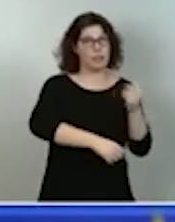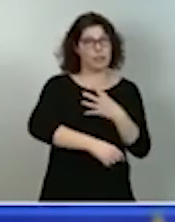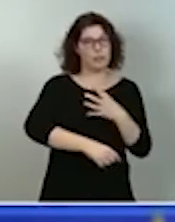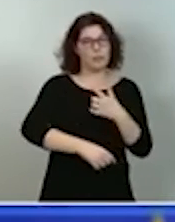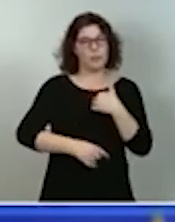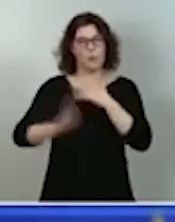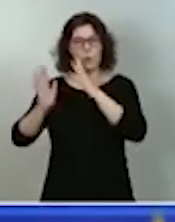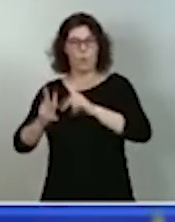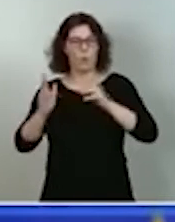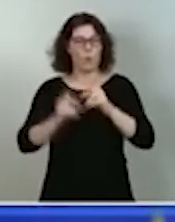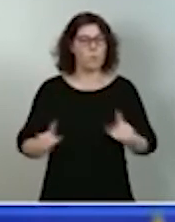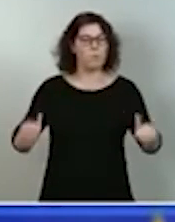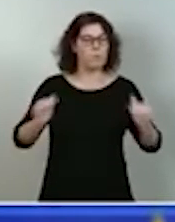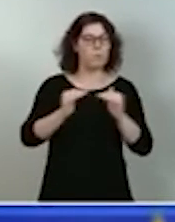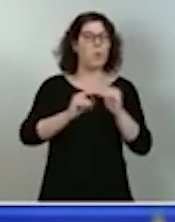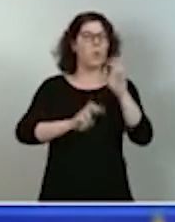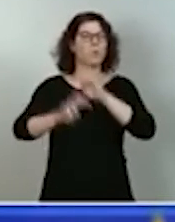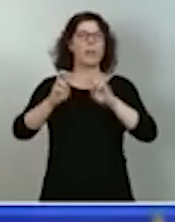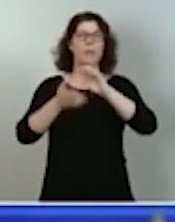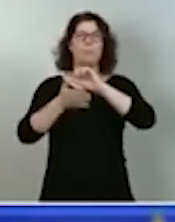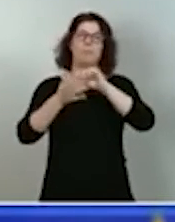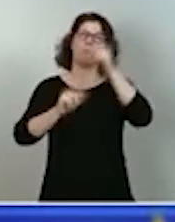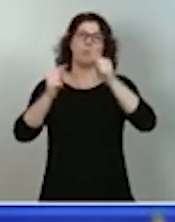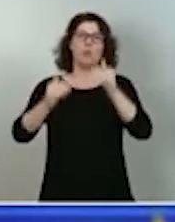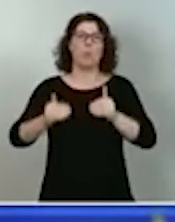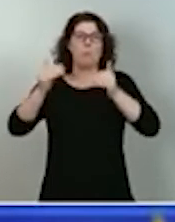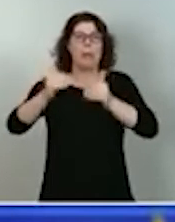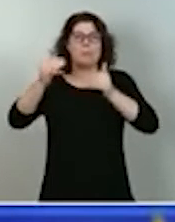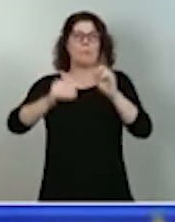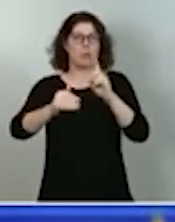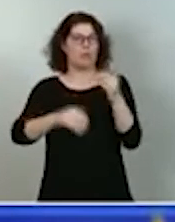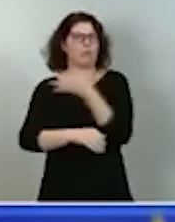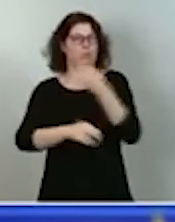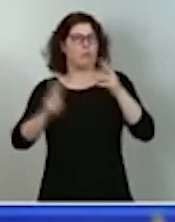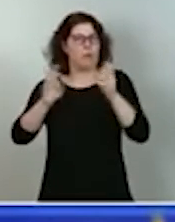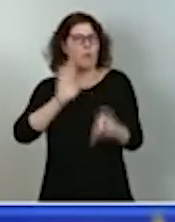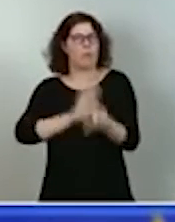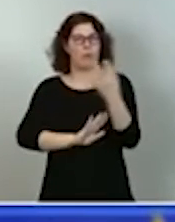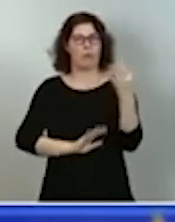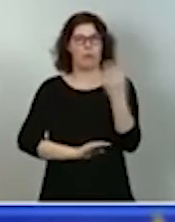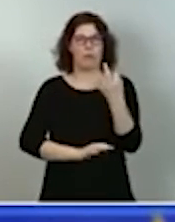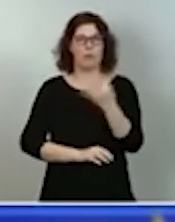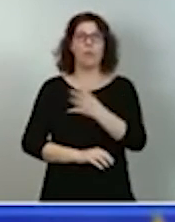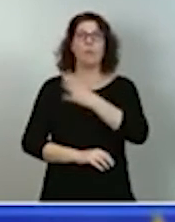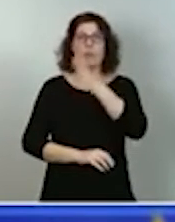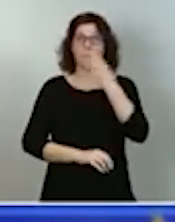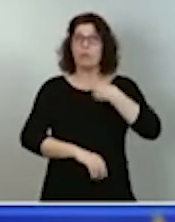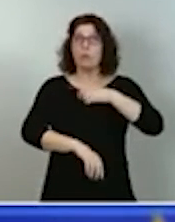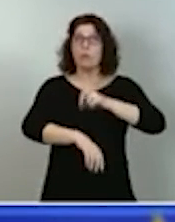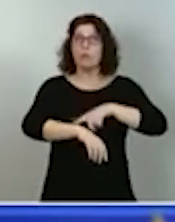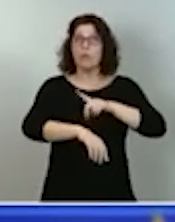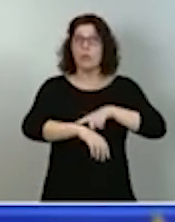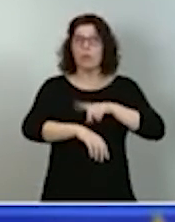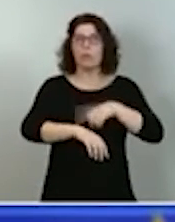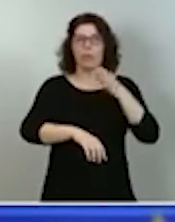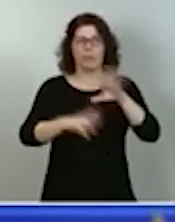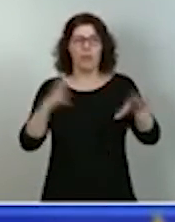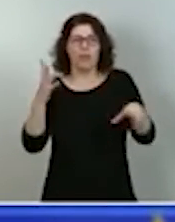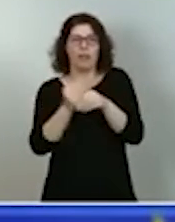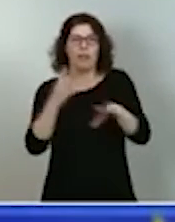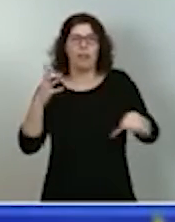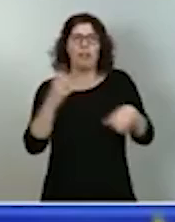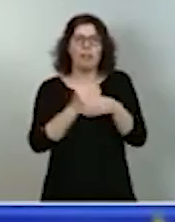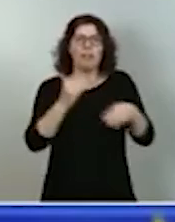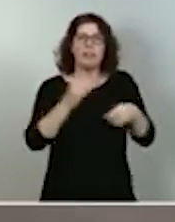presupuestos prorrogados. Porque a ello y en paralelo se tienen que ir añadiendo todos los recursos que llegan de la Unión